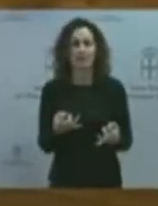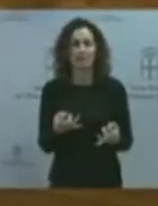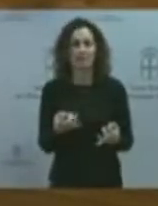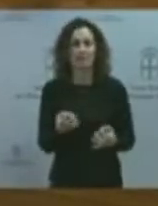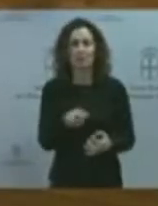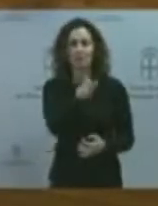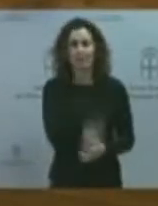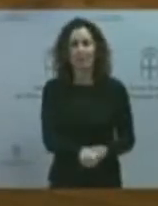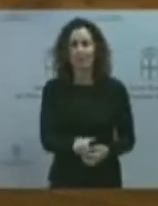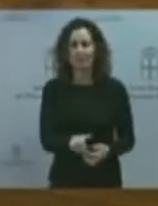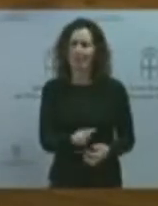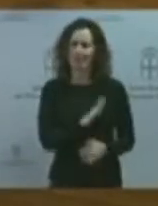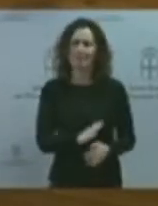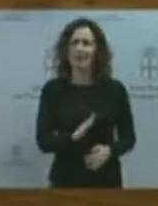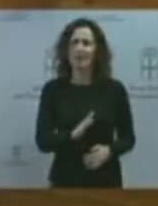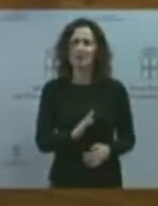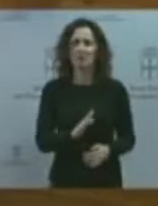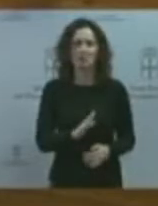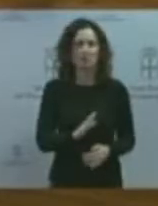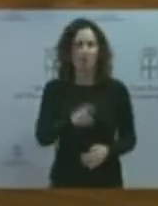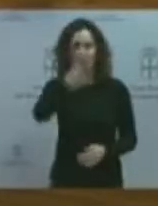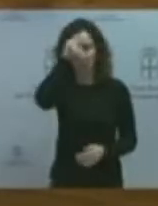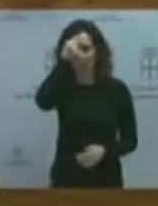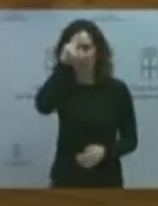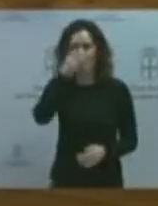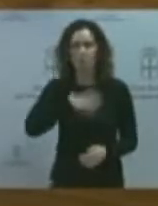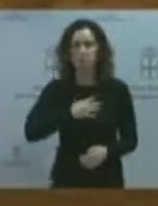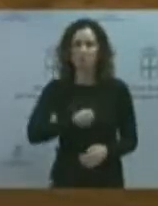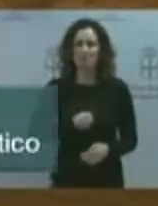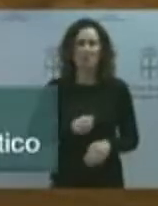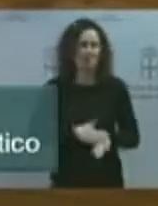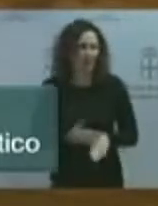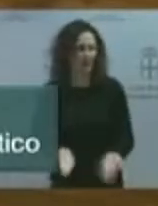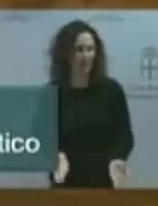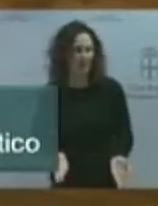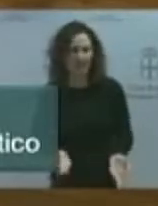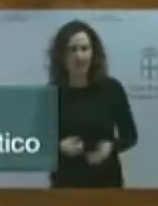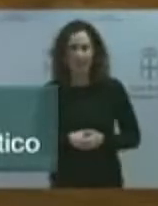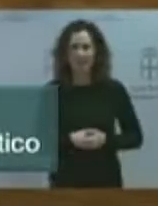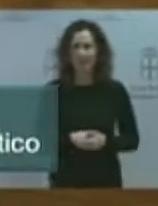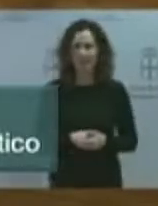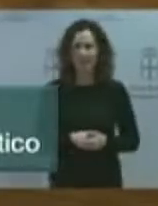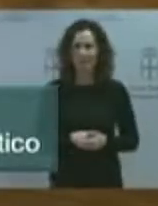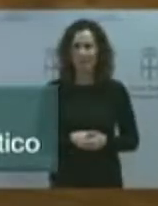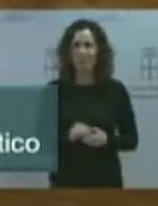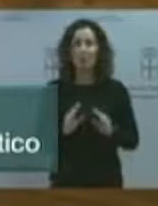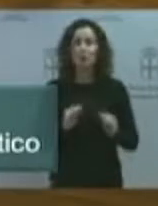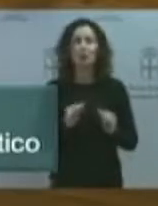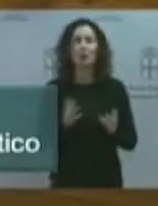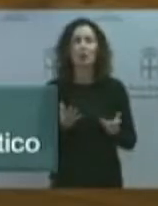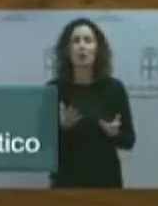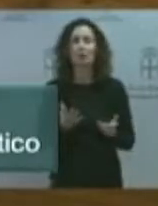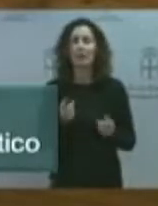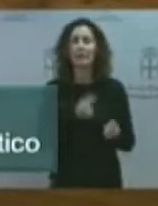osadía. Ya hablaremos de Febe. Con respecto a la pregunta en concreto. Choricetes al margen. Una pregunta en concreto.